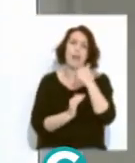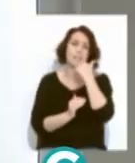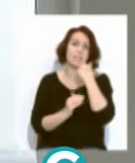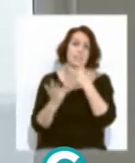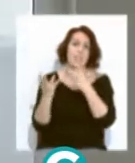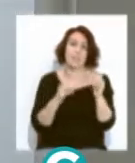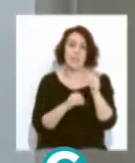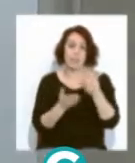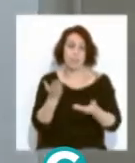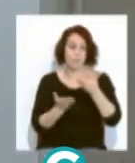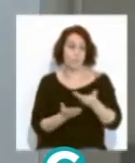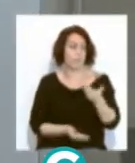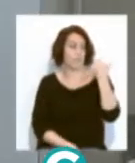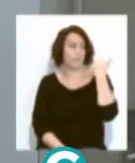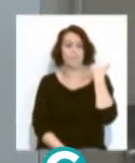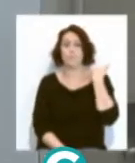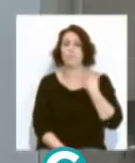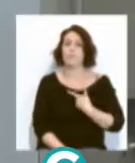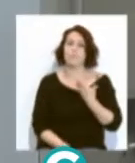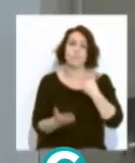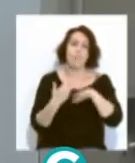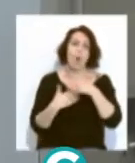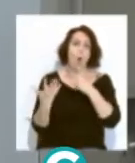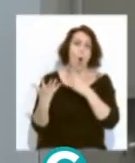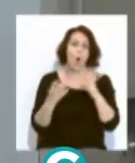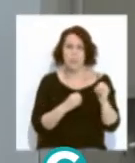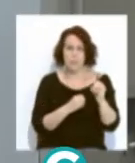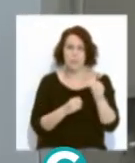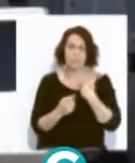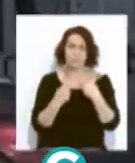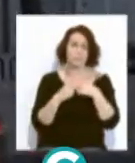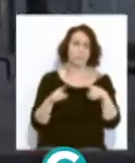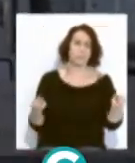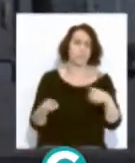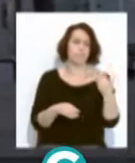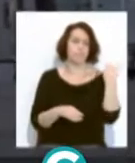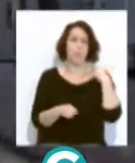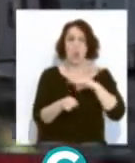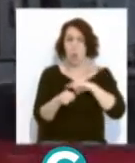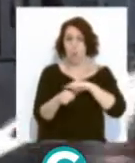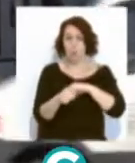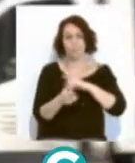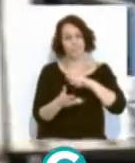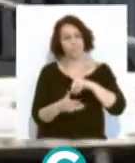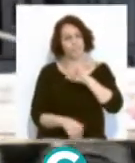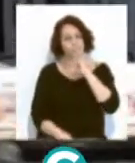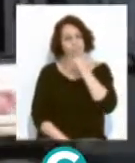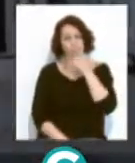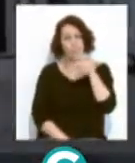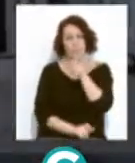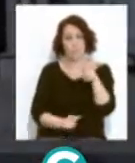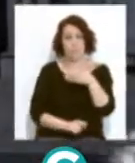70 con respecto a la víspera y de más de 80 de diferencia con el lunes. Malas noticias también en los